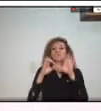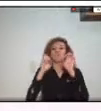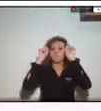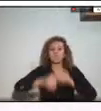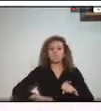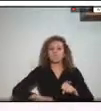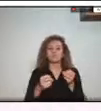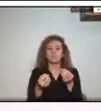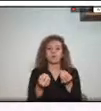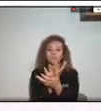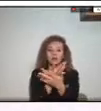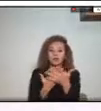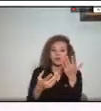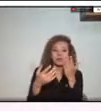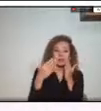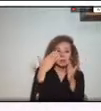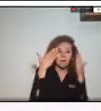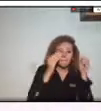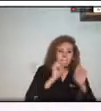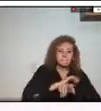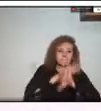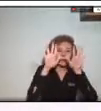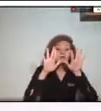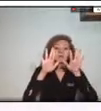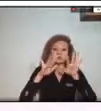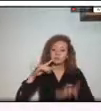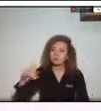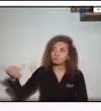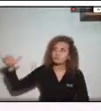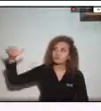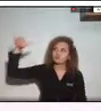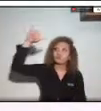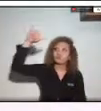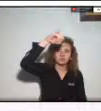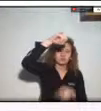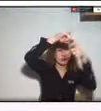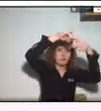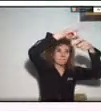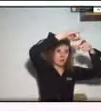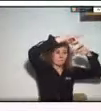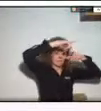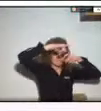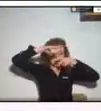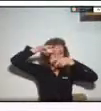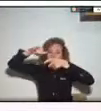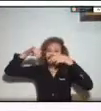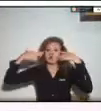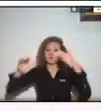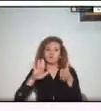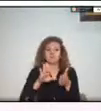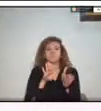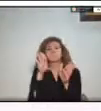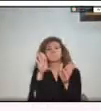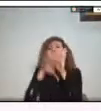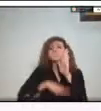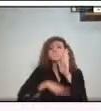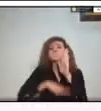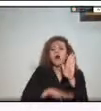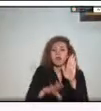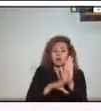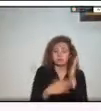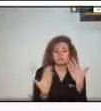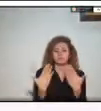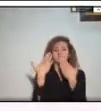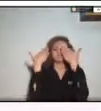económicas de los territorios los vuelos con drones ofrecen una excelente relación costo-beneficio en comparación con